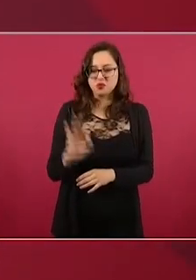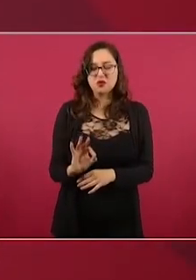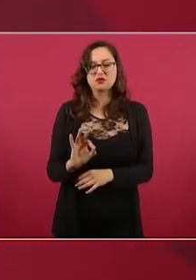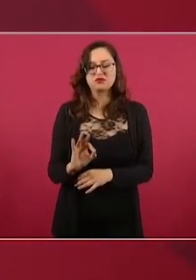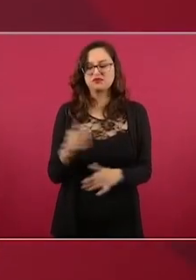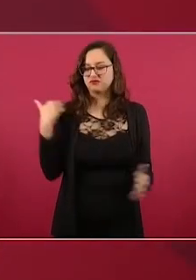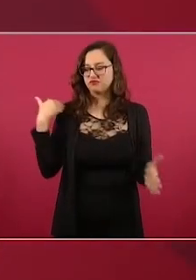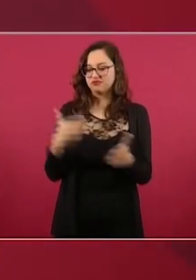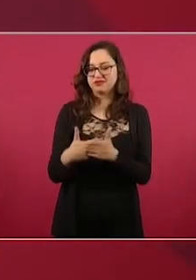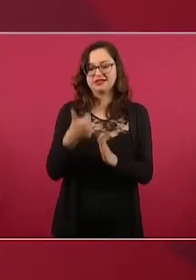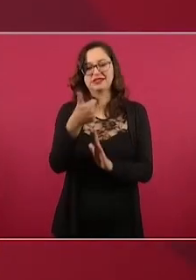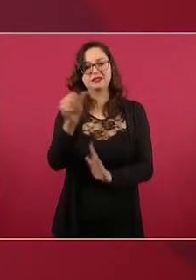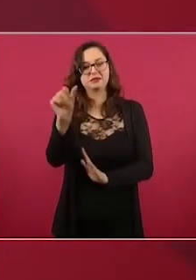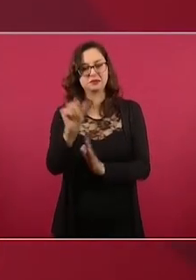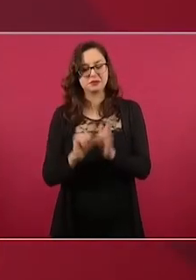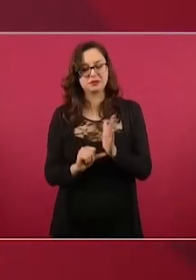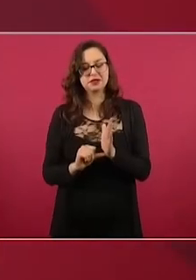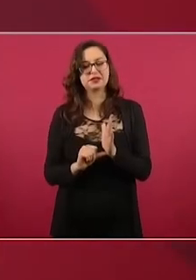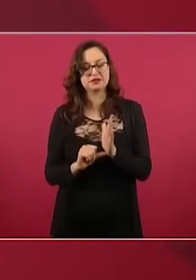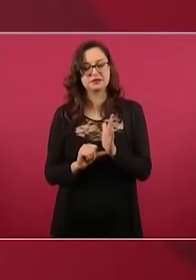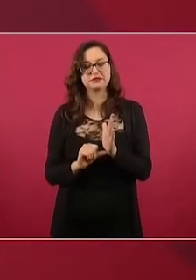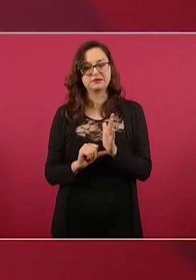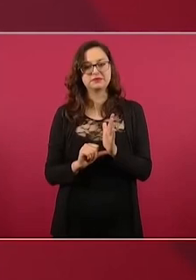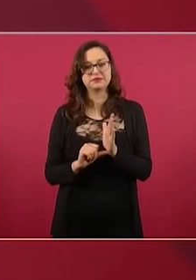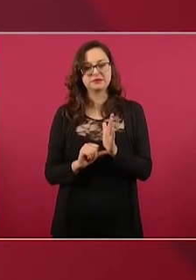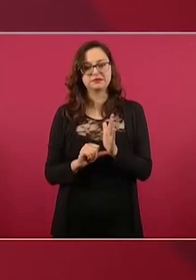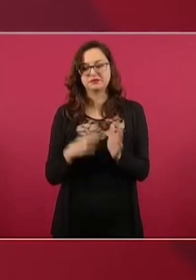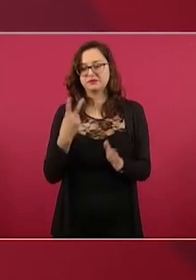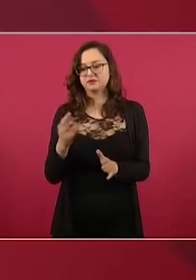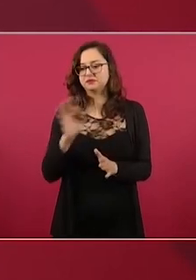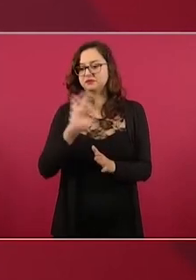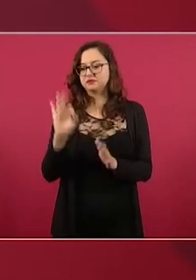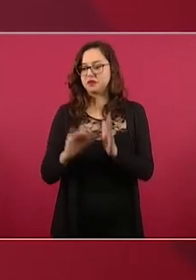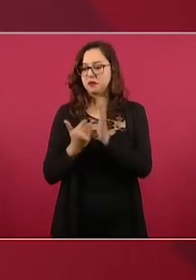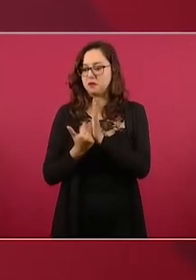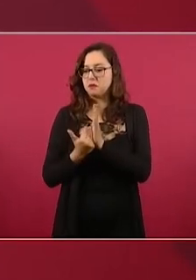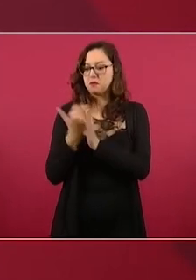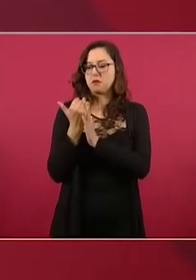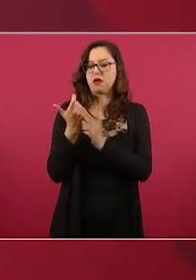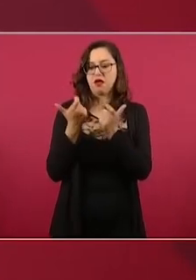semestre de este año crecimiento del 2%